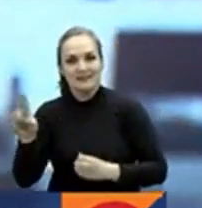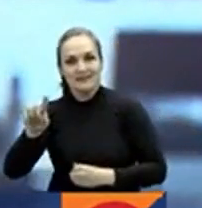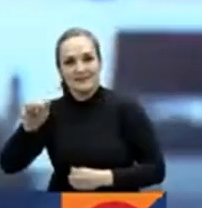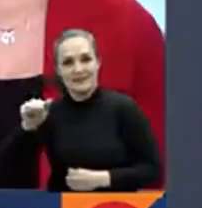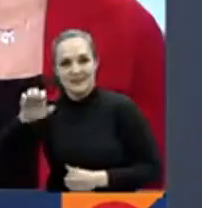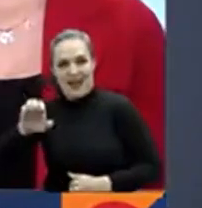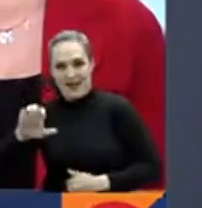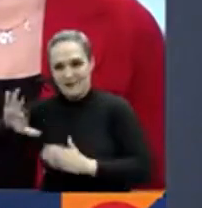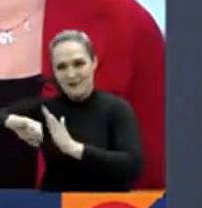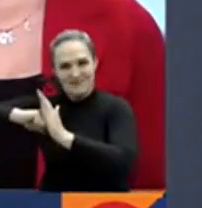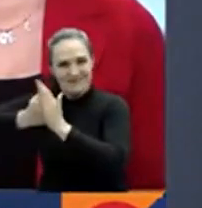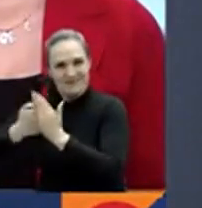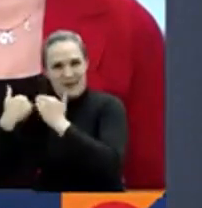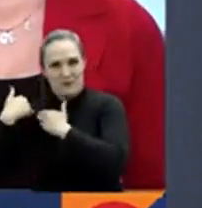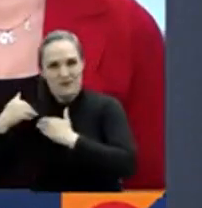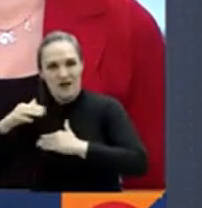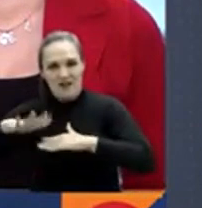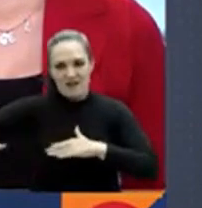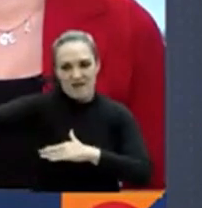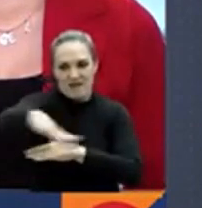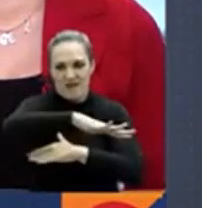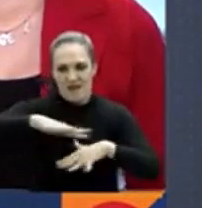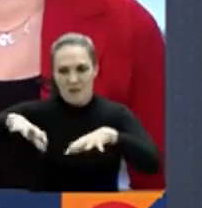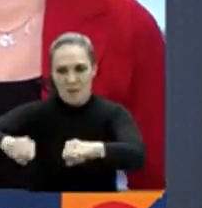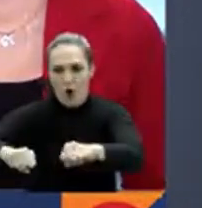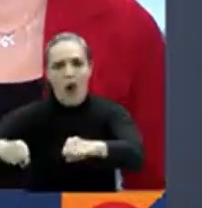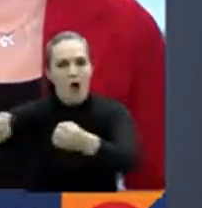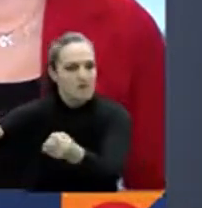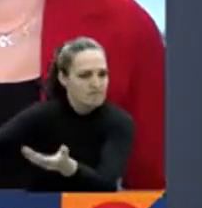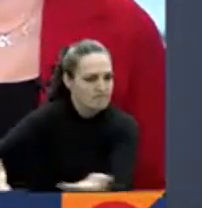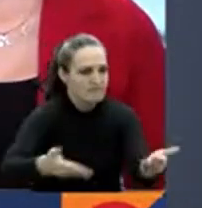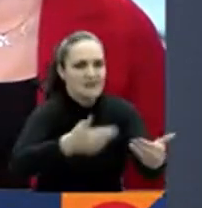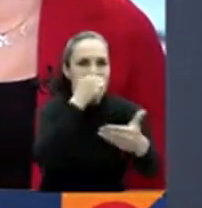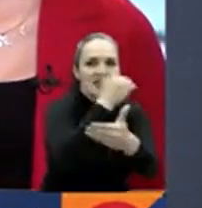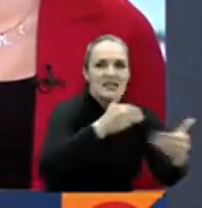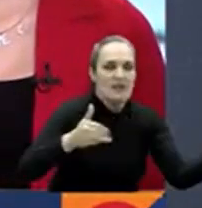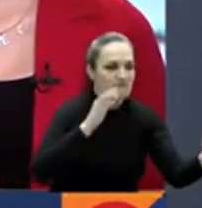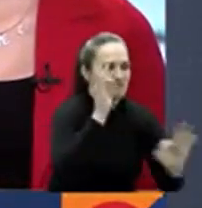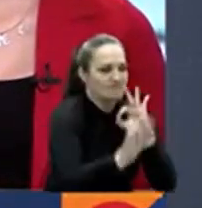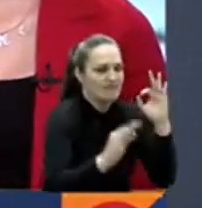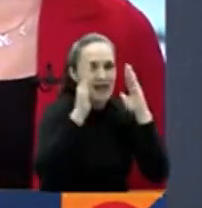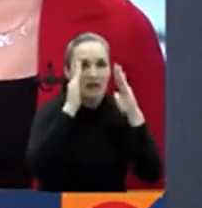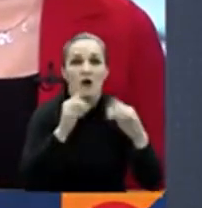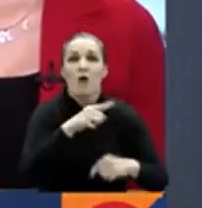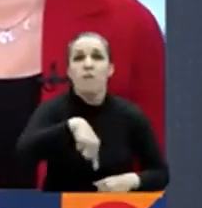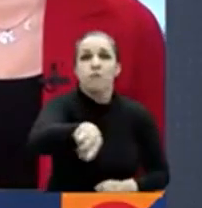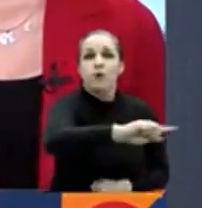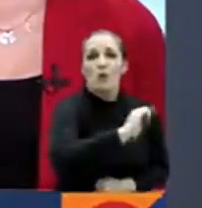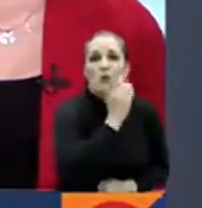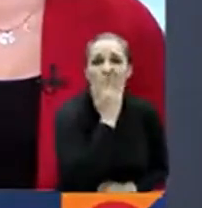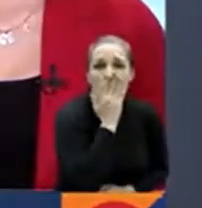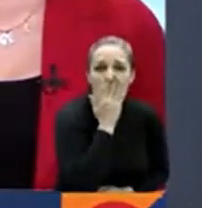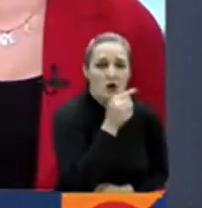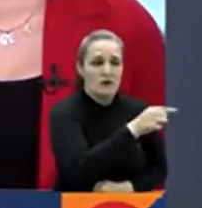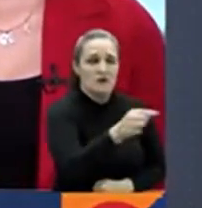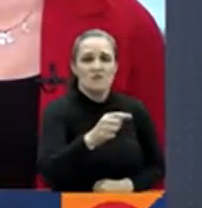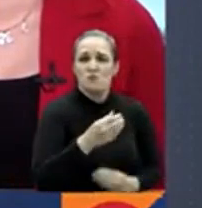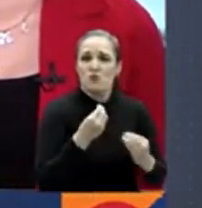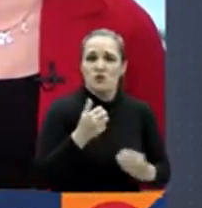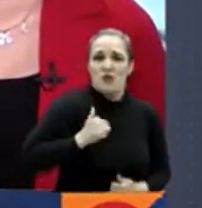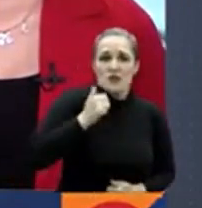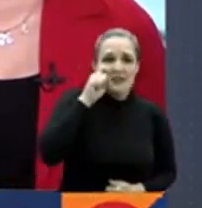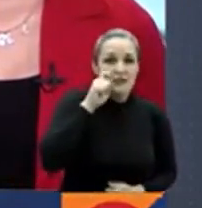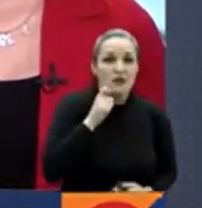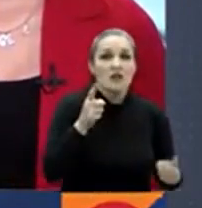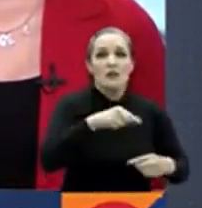algunas de las medidas del Gobierno Nacional para atender las denuncias de abuso y explotación sexual contra menores de edad indígenas en Guaviare. También será combatida la